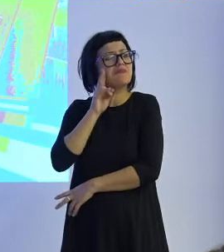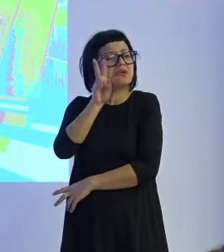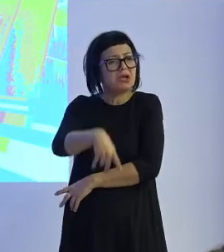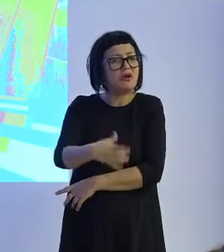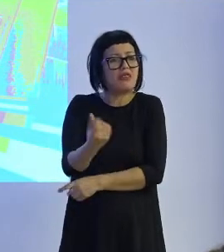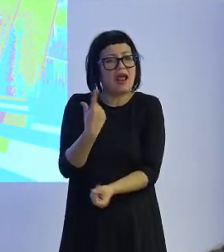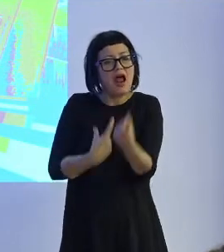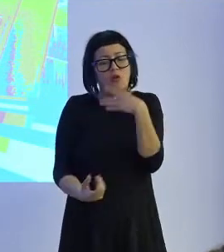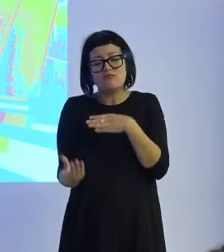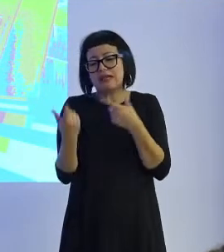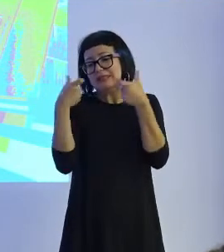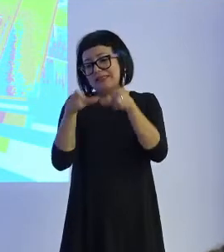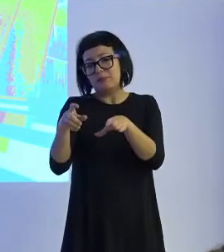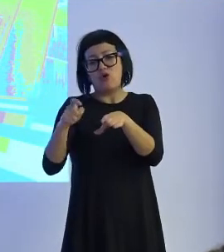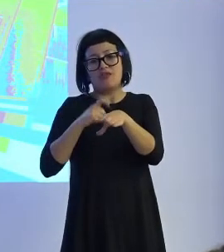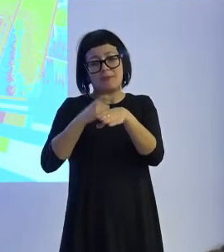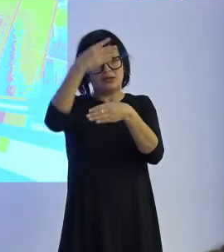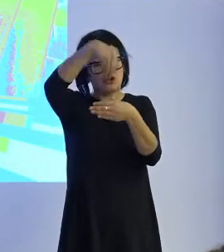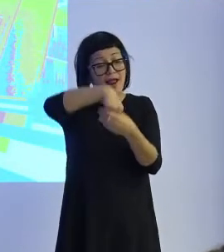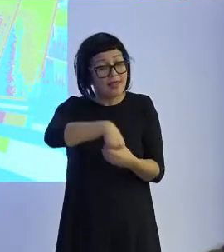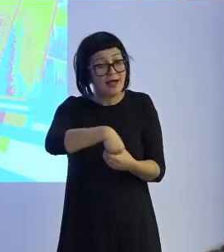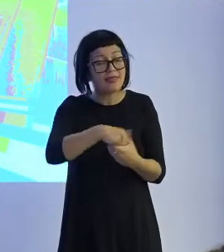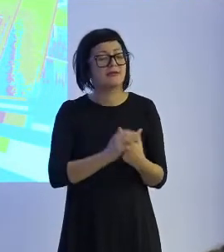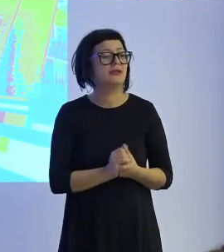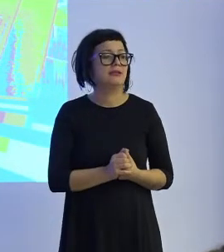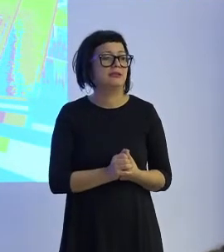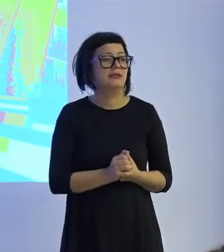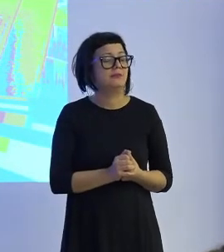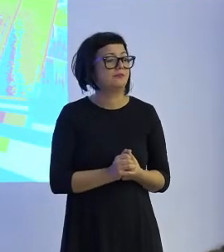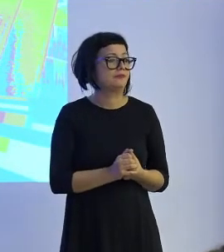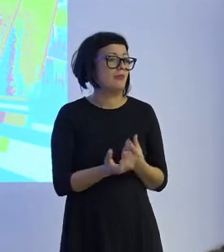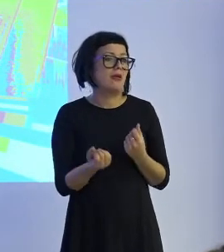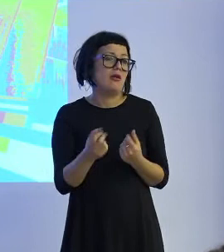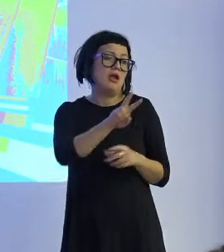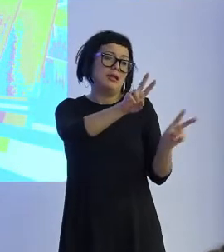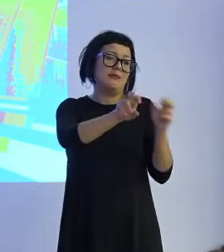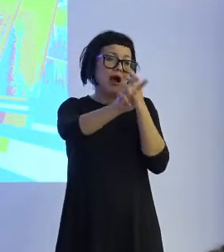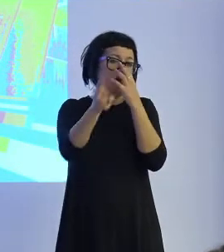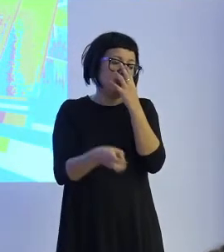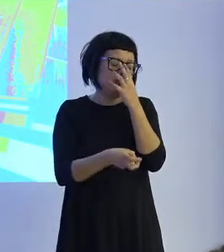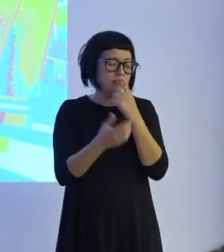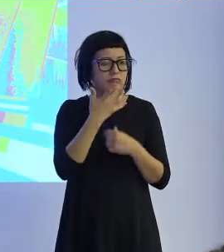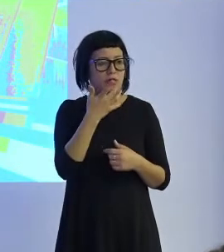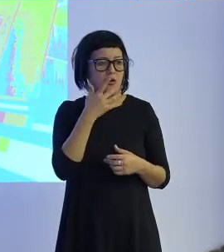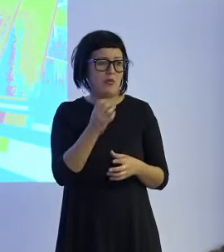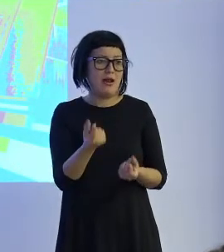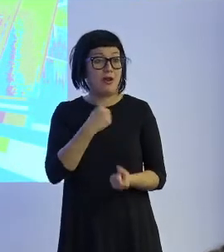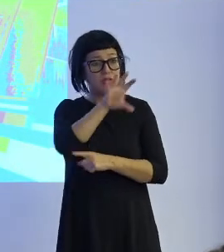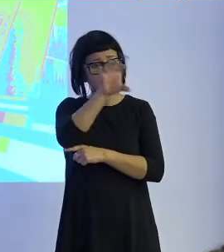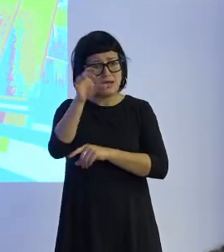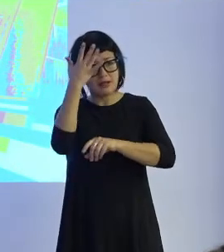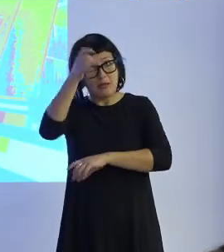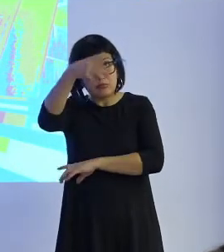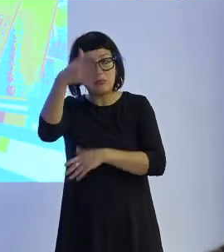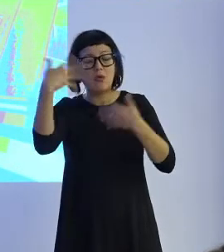algún tipo de personalidad? Otra cuestión. En algunos países hay iniciativas que lo que están pidiendo